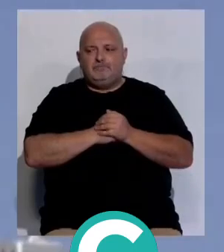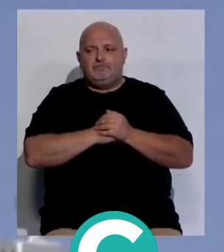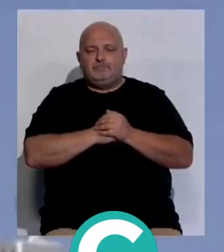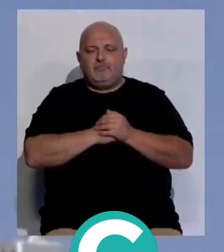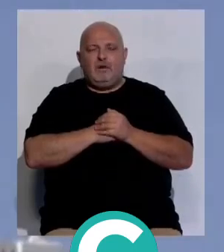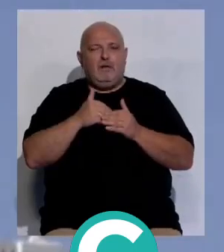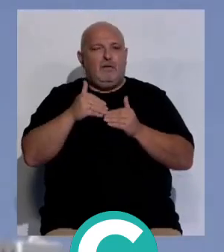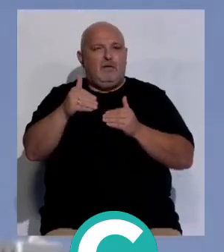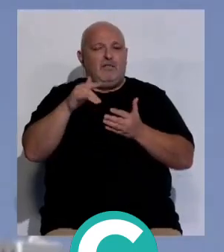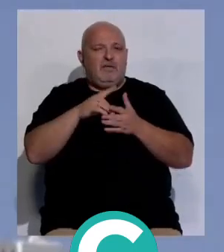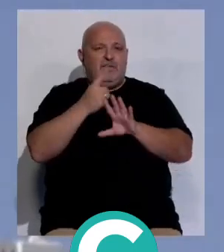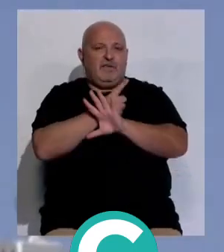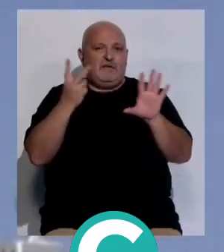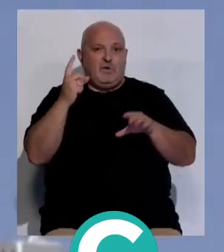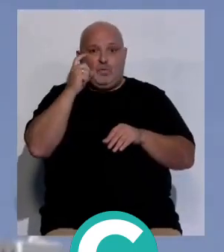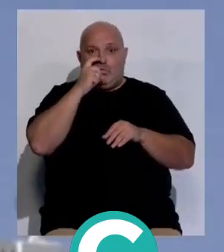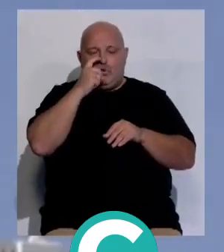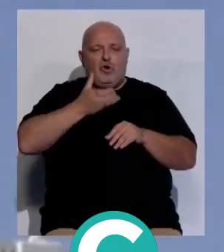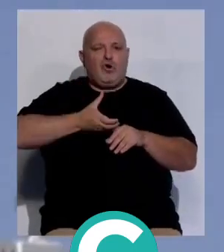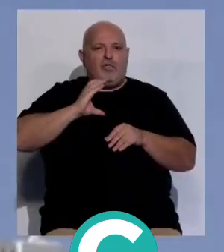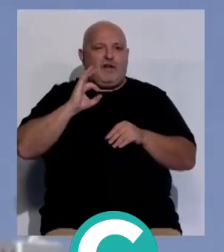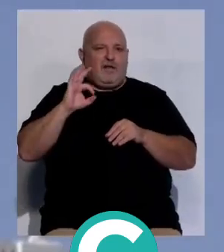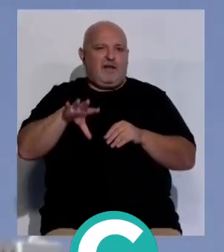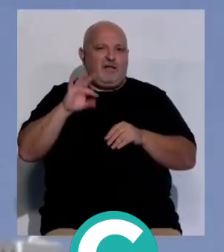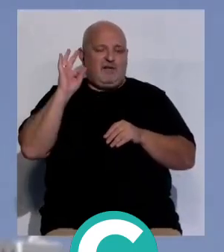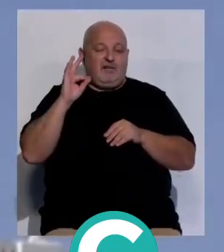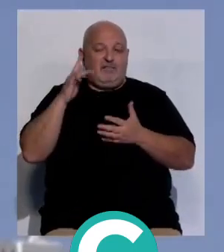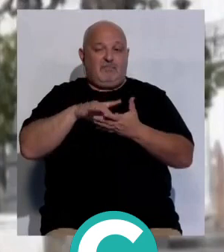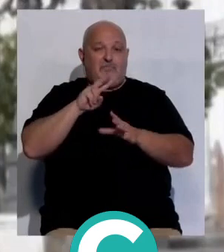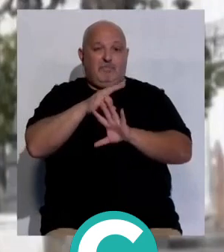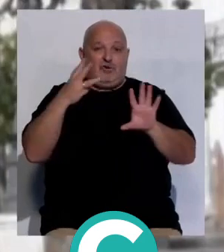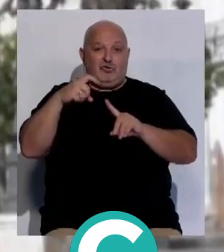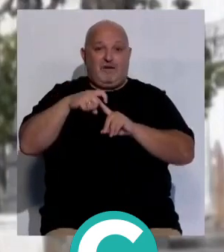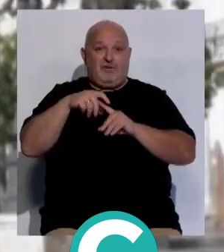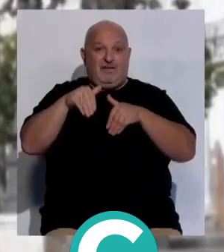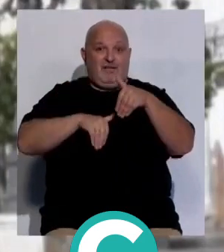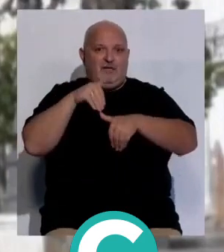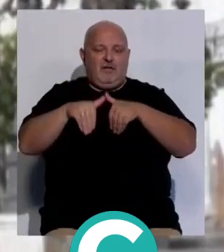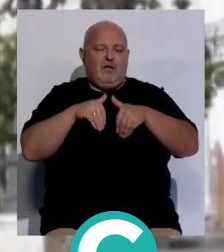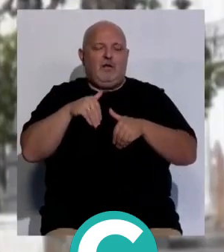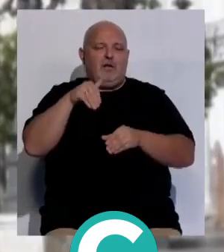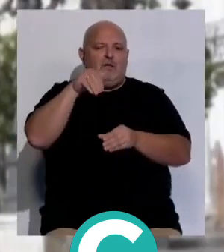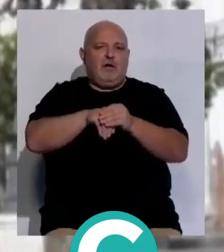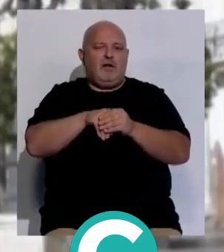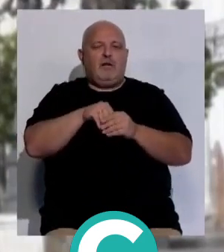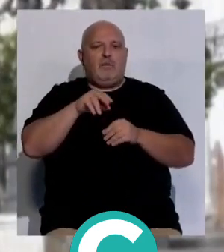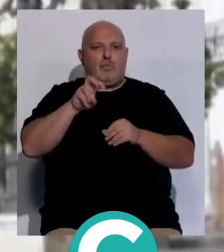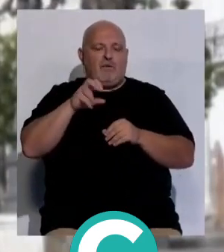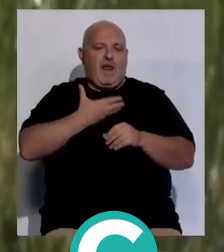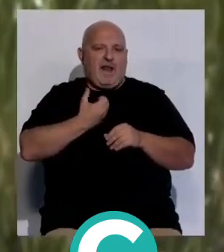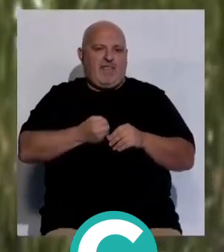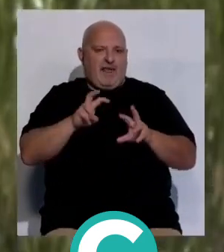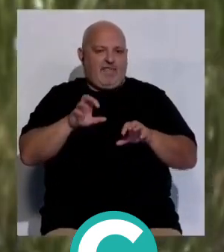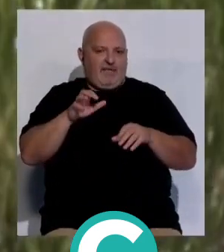El próximo 17 de junio, los concejales elegidos el pasado 28 de mayo elegirán por votación al próximo